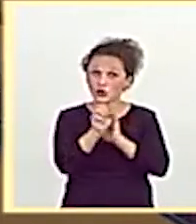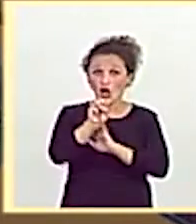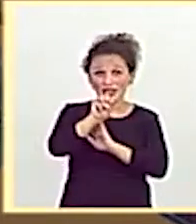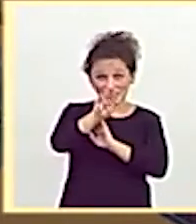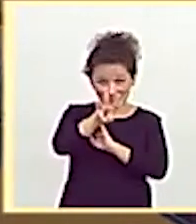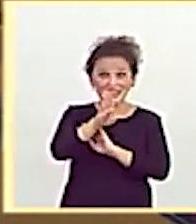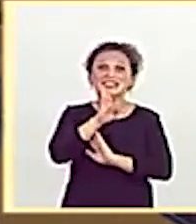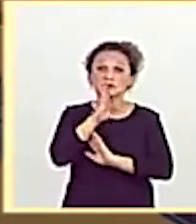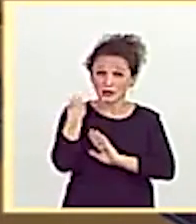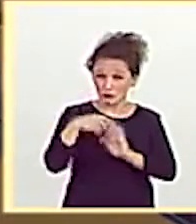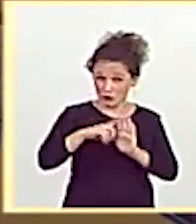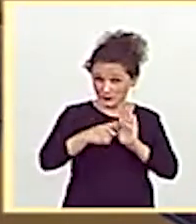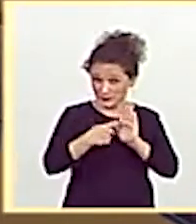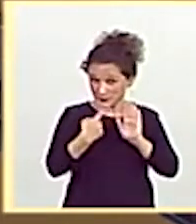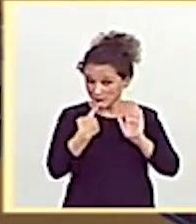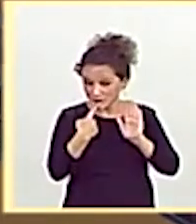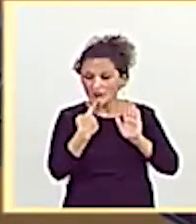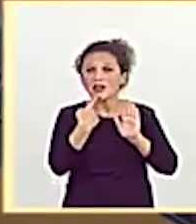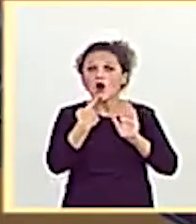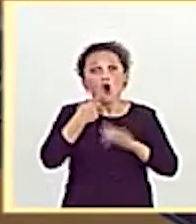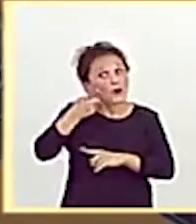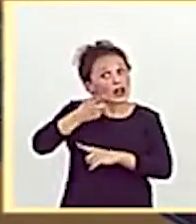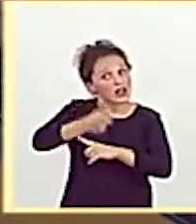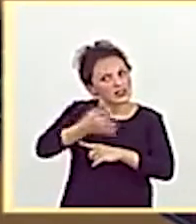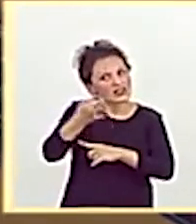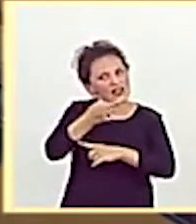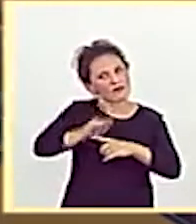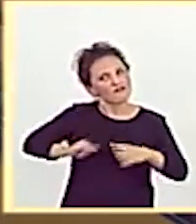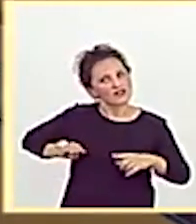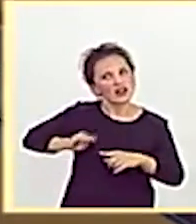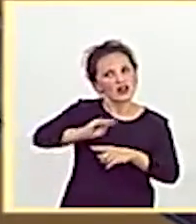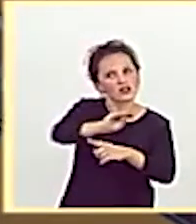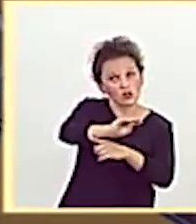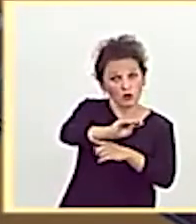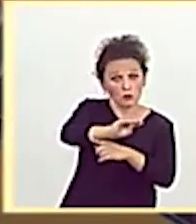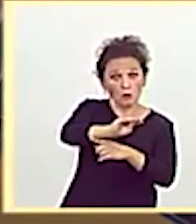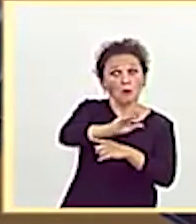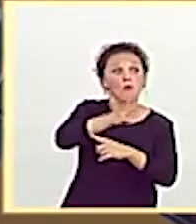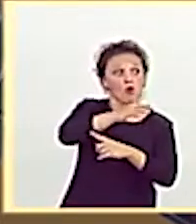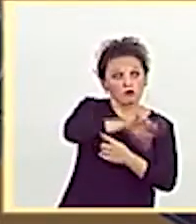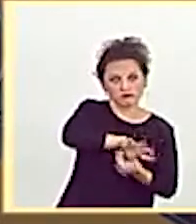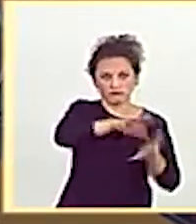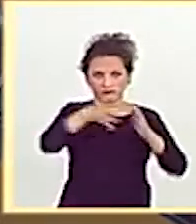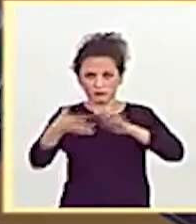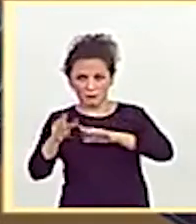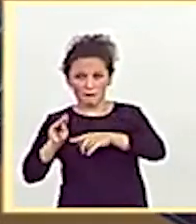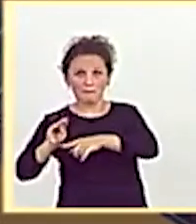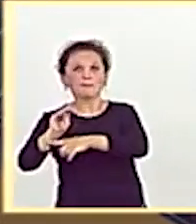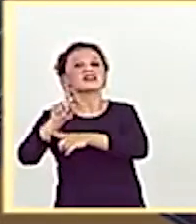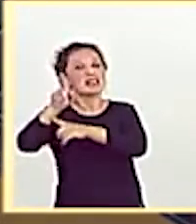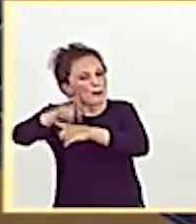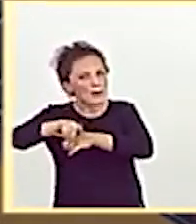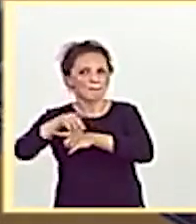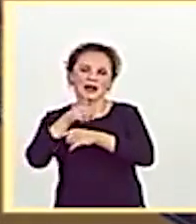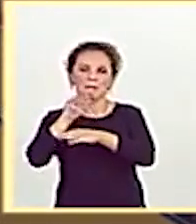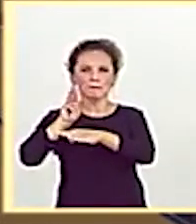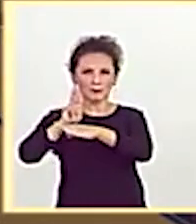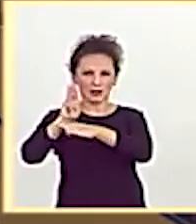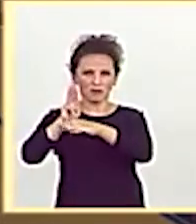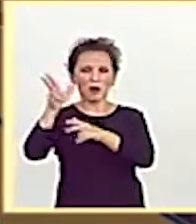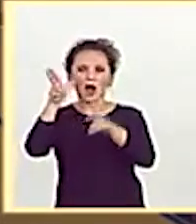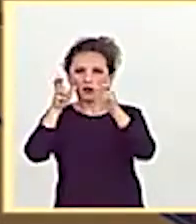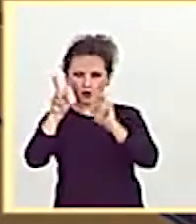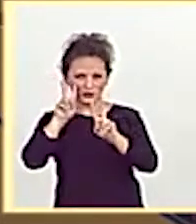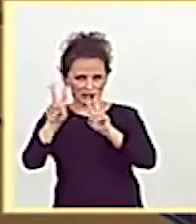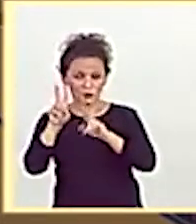directiva citada establece esta obligación de financiación a partir de su transposición también para las plataformas audiovisuales. Por